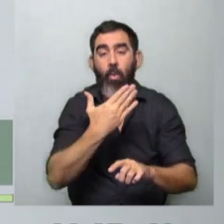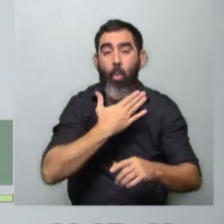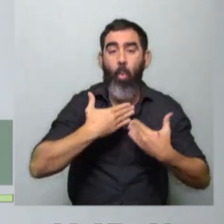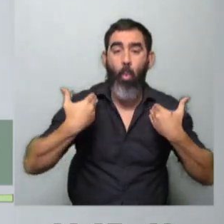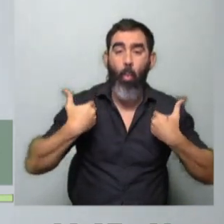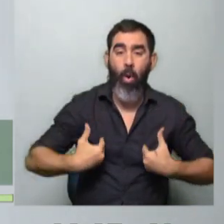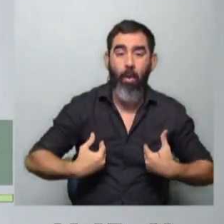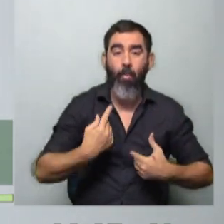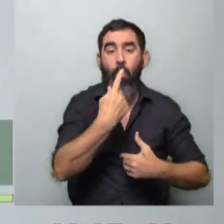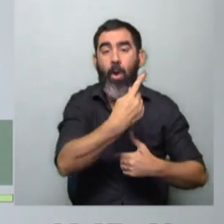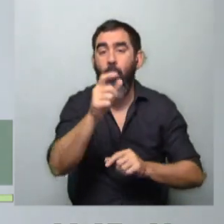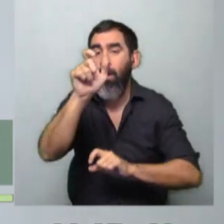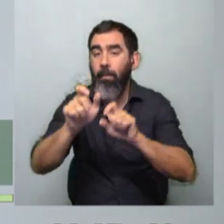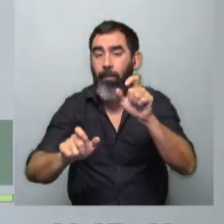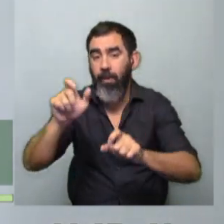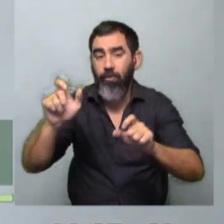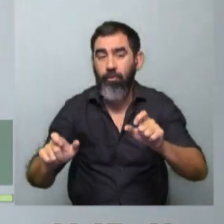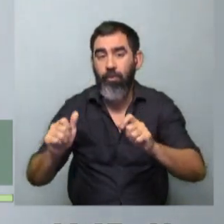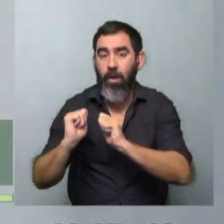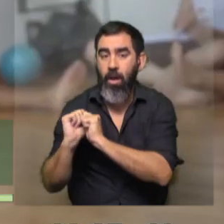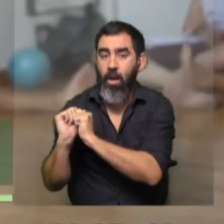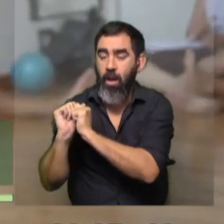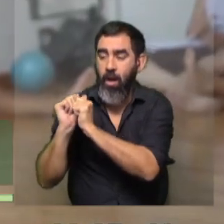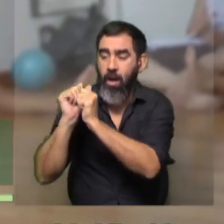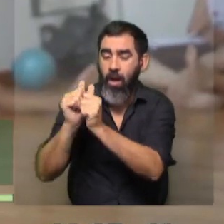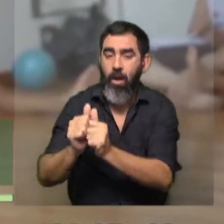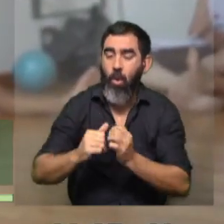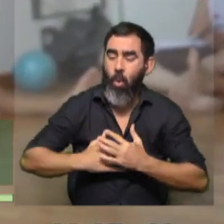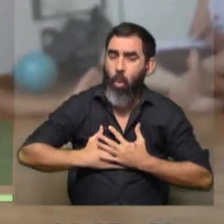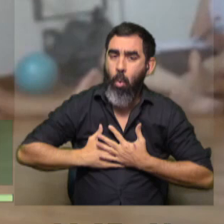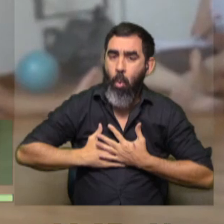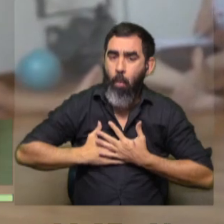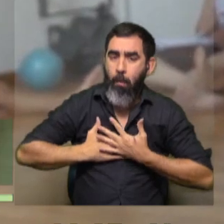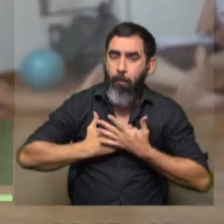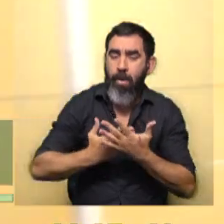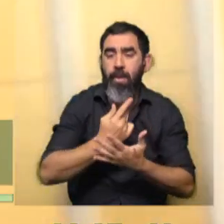acompañamos amorosamente el viaje